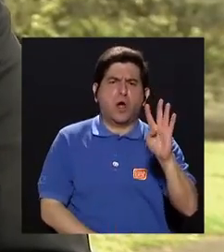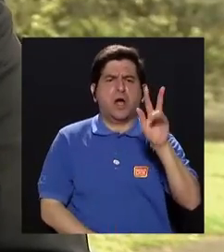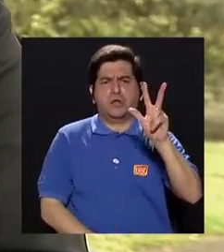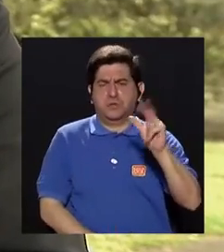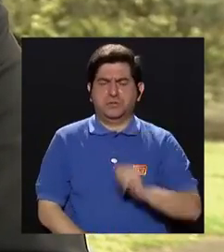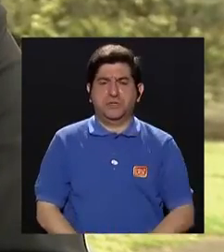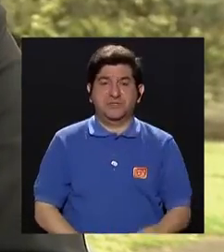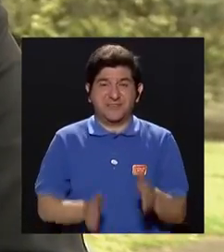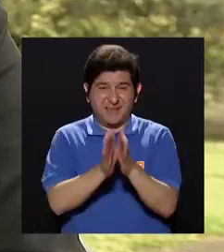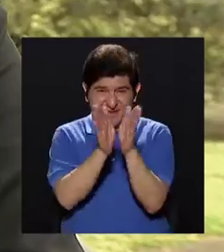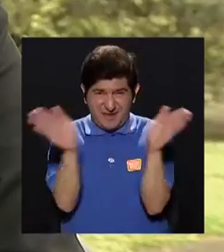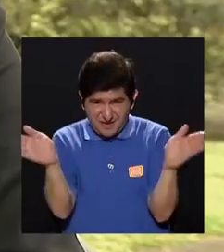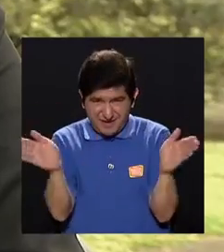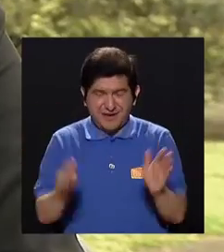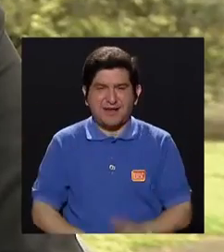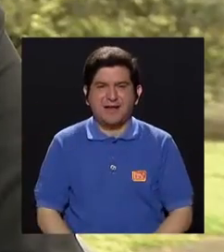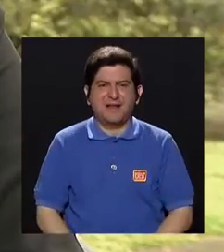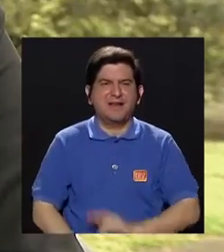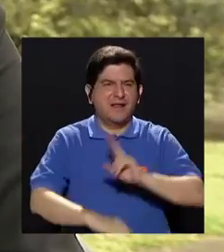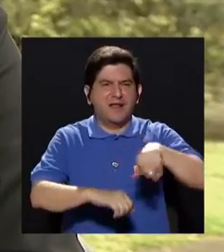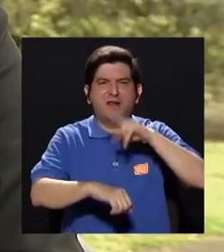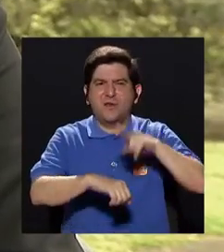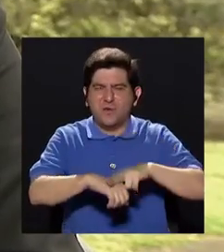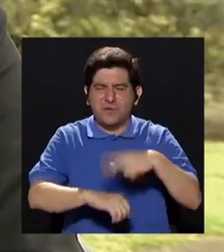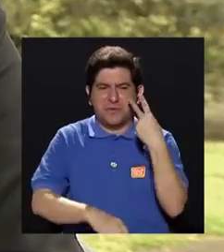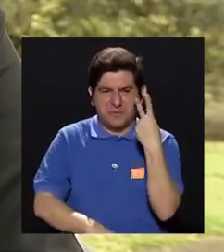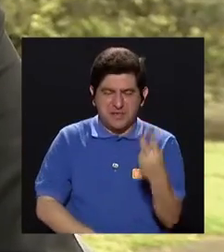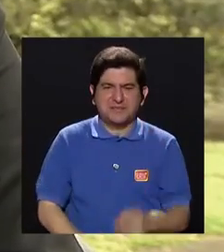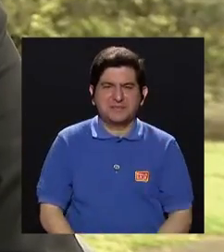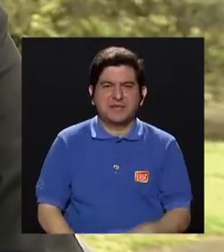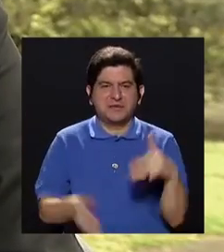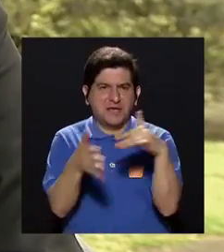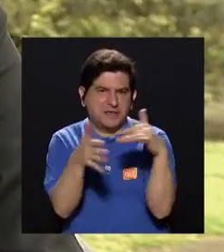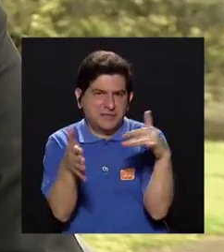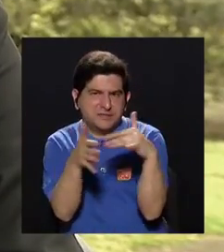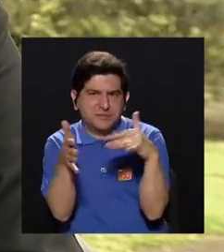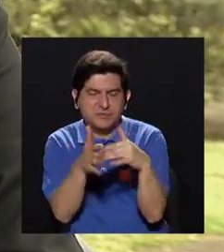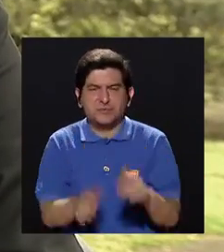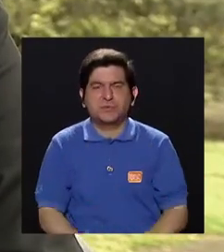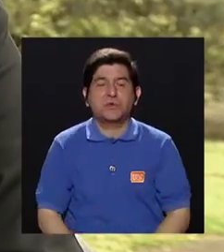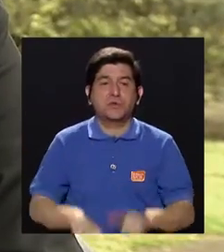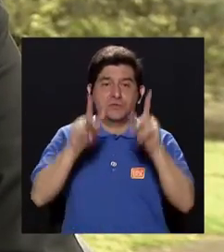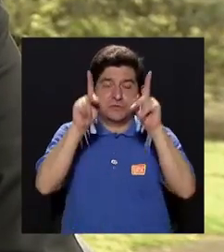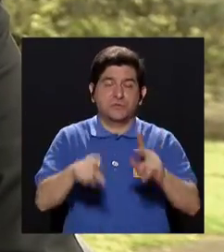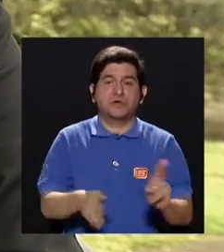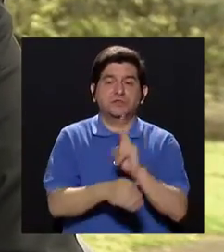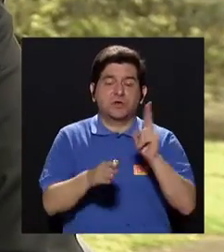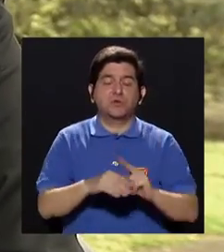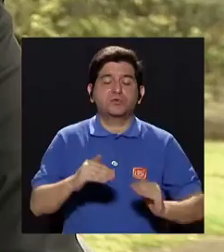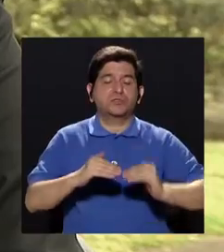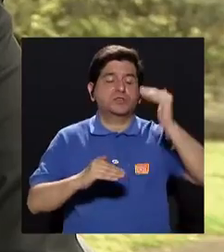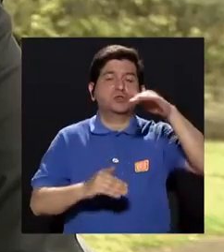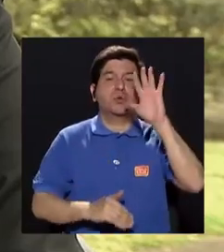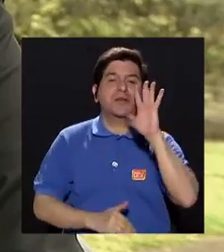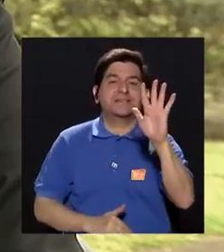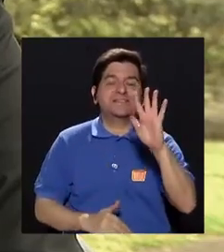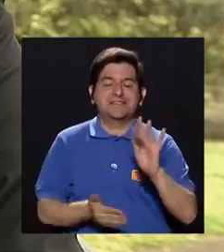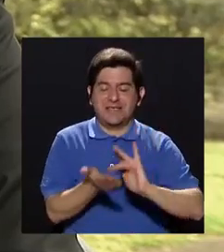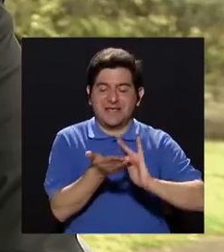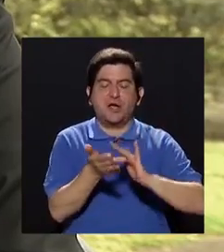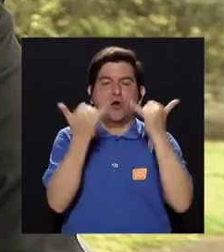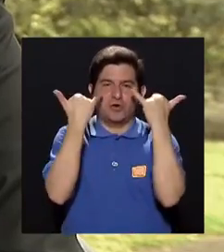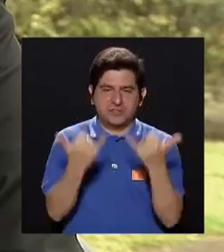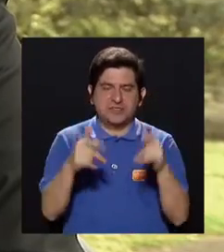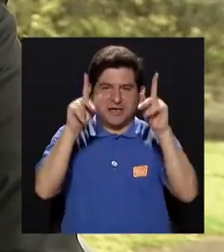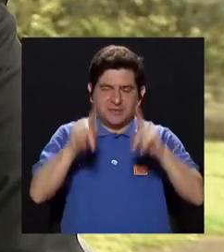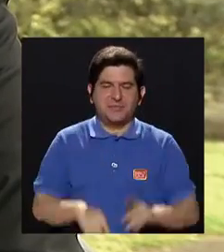cantidad, cuatro, tres. En general, el estándar de lo que se suele ver para hacer estudios, suele decir que una persona que tome más de cinco